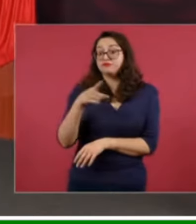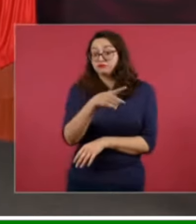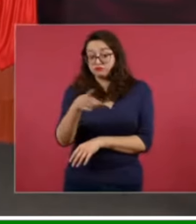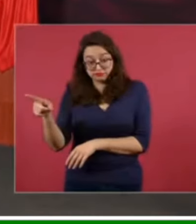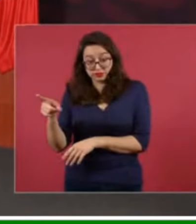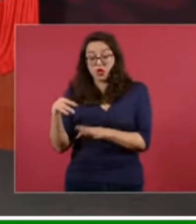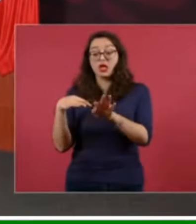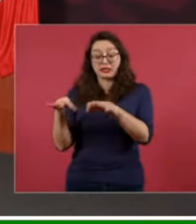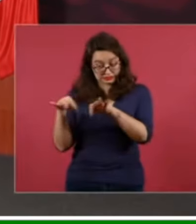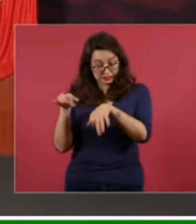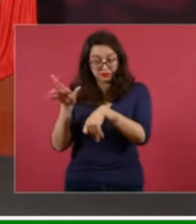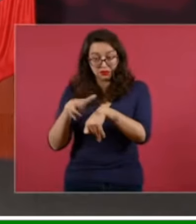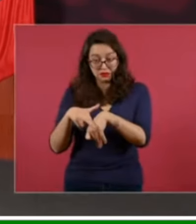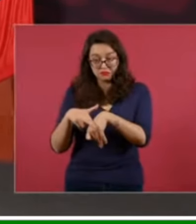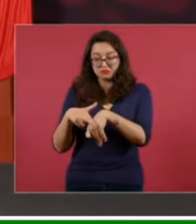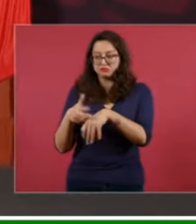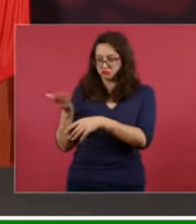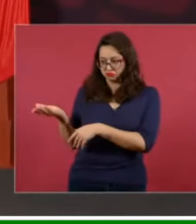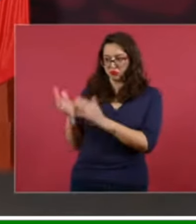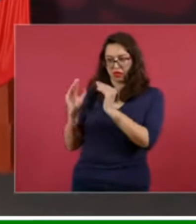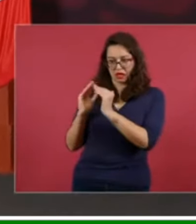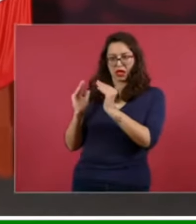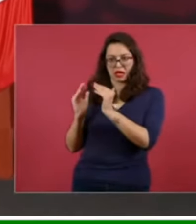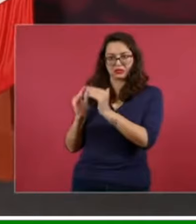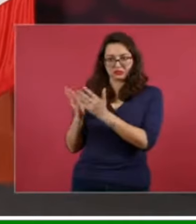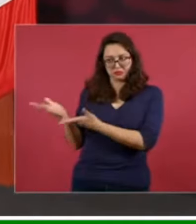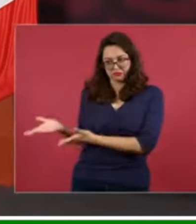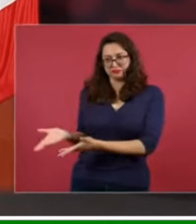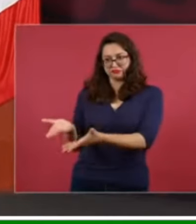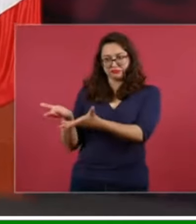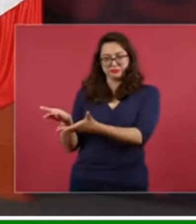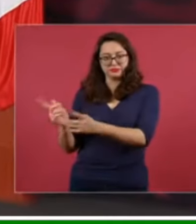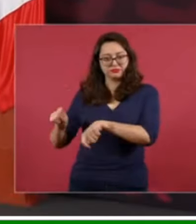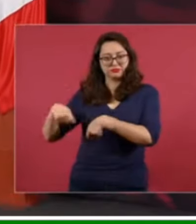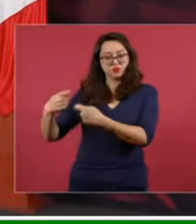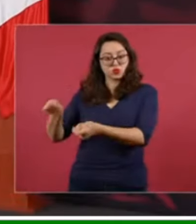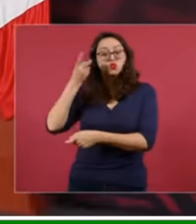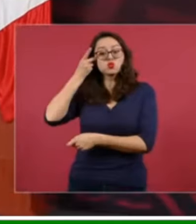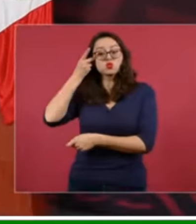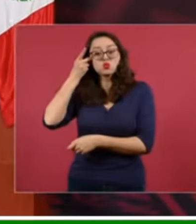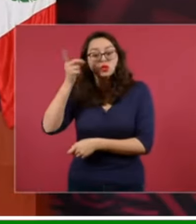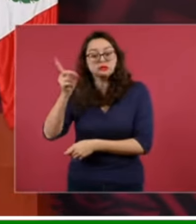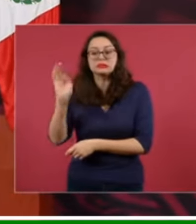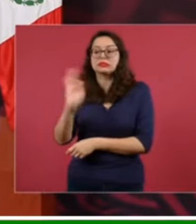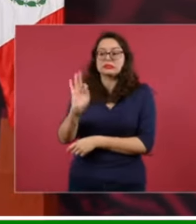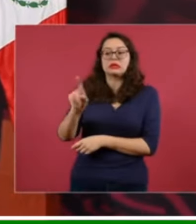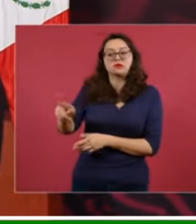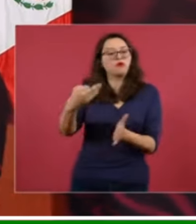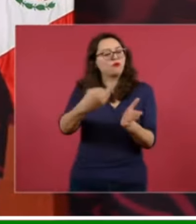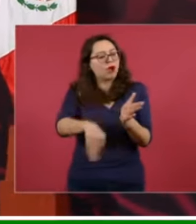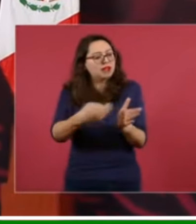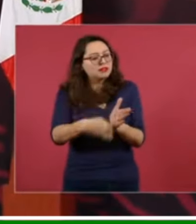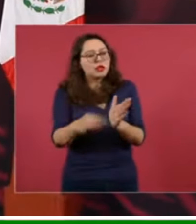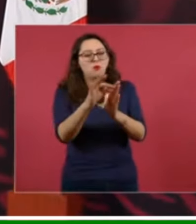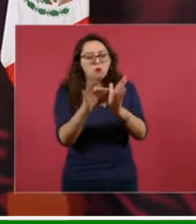muchos años de trabajo, que se les empiecen a entregar y que